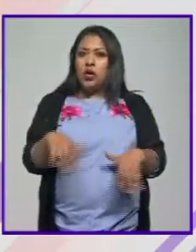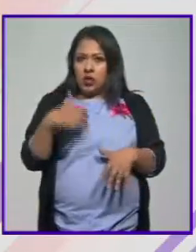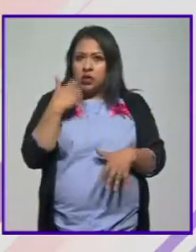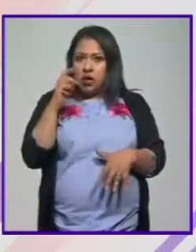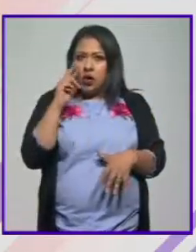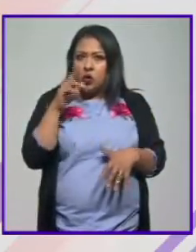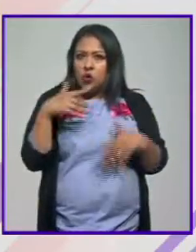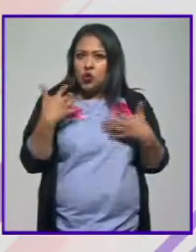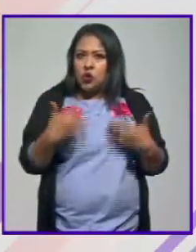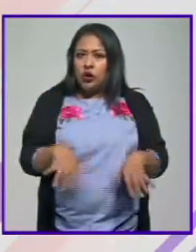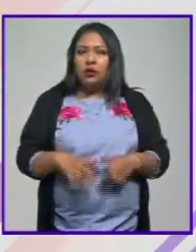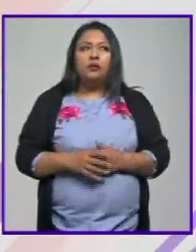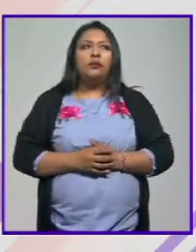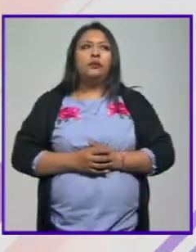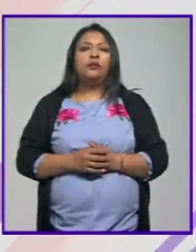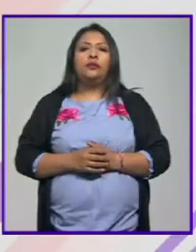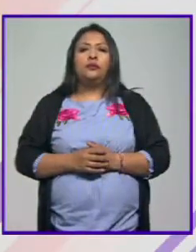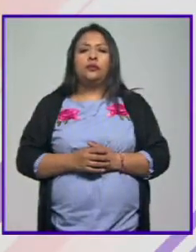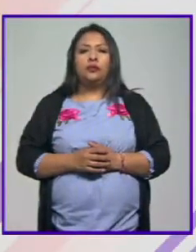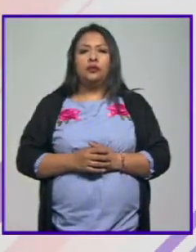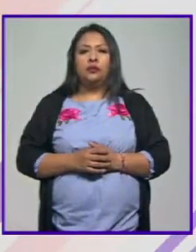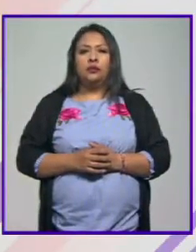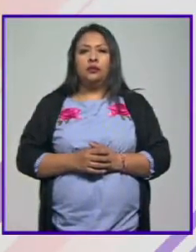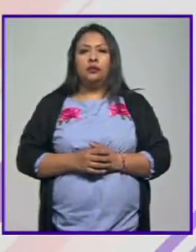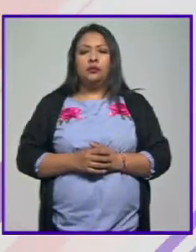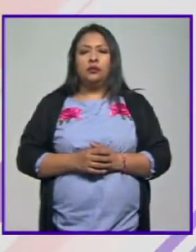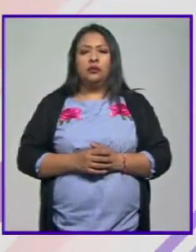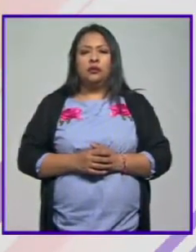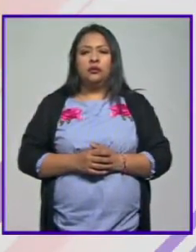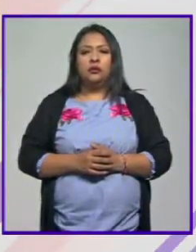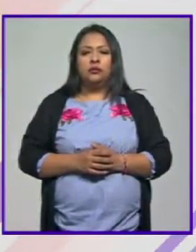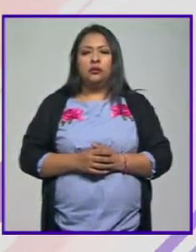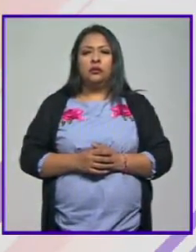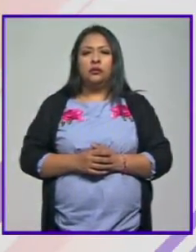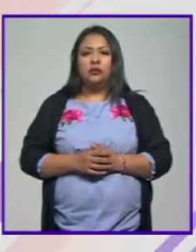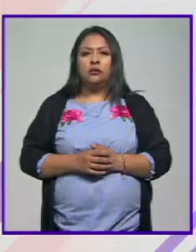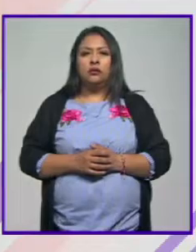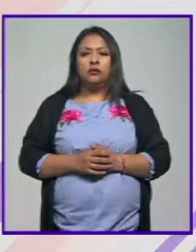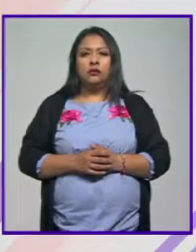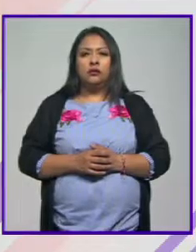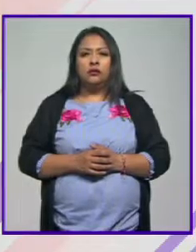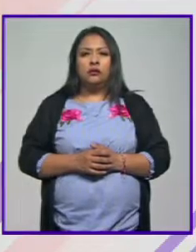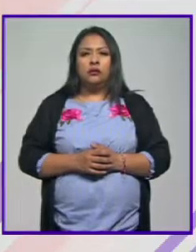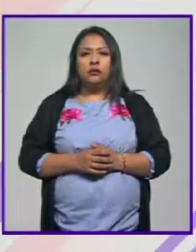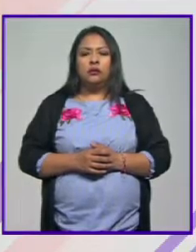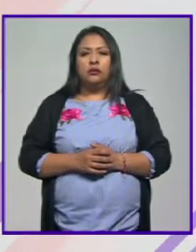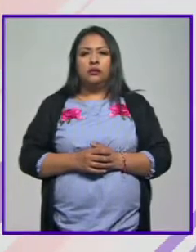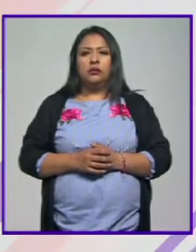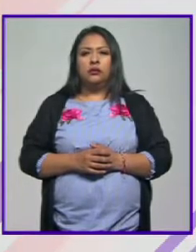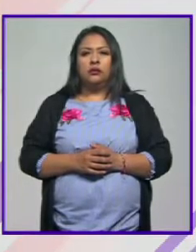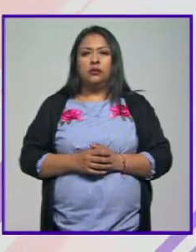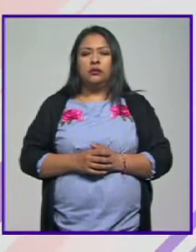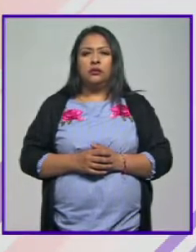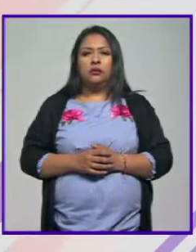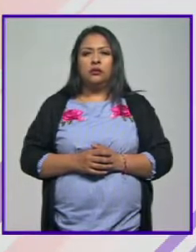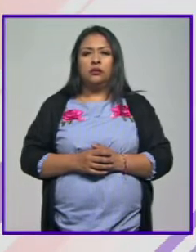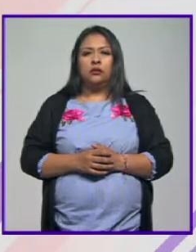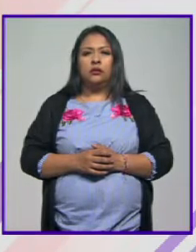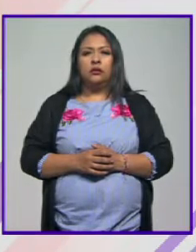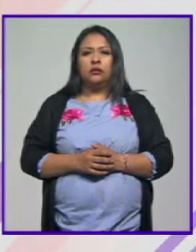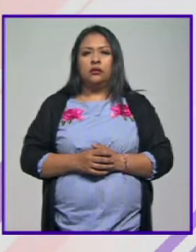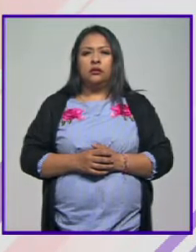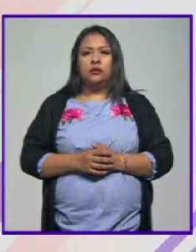verlo! se regalan mujeres para pactar con el enemigo, entre las cuales iba la Malinche, Hernán